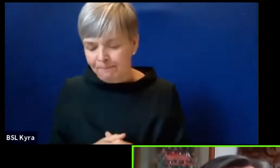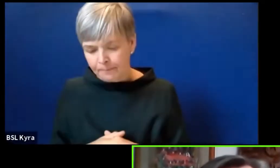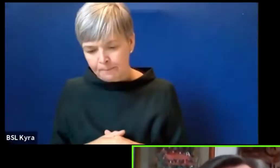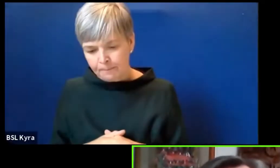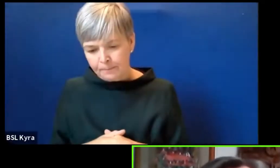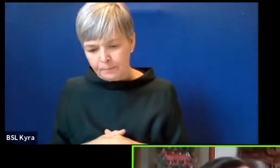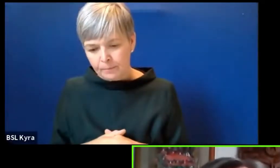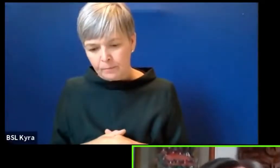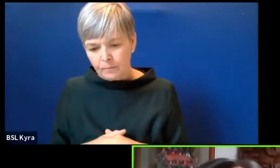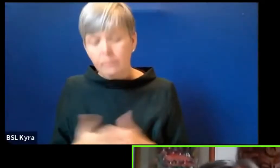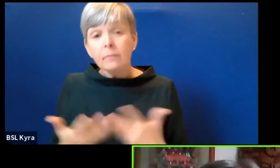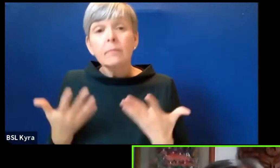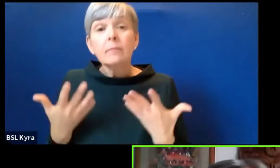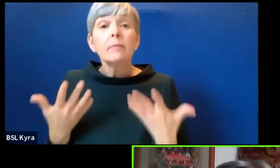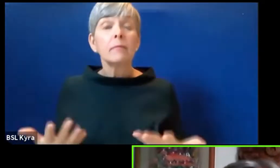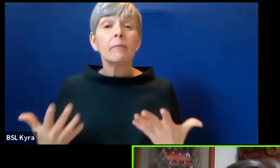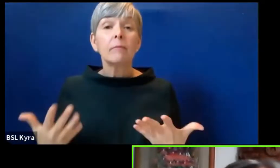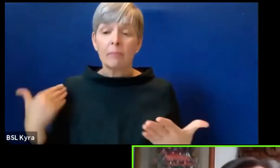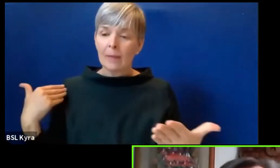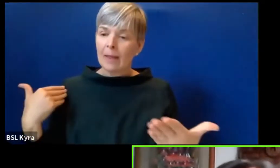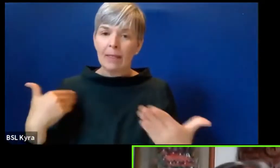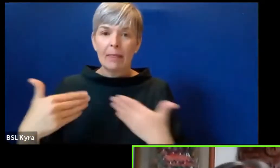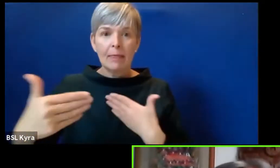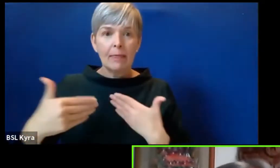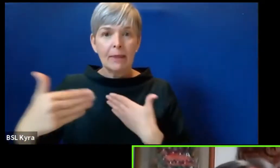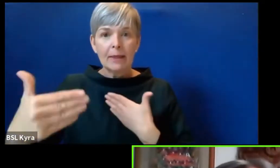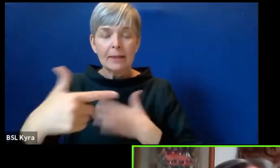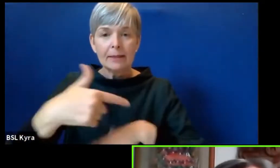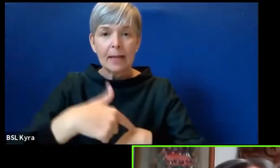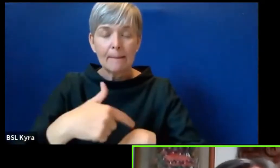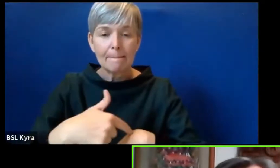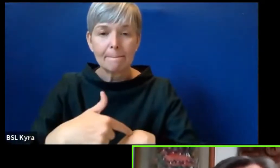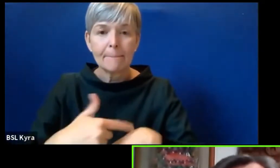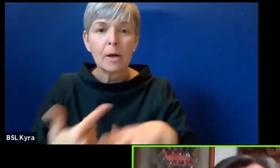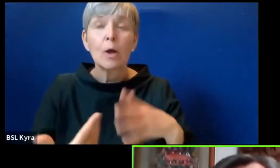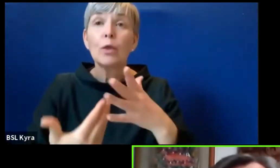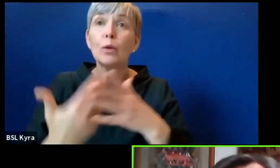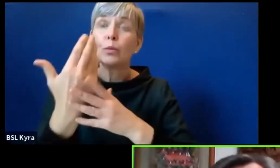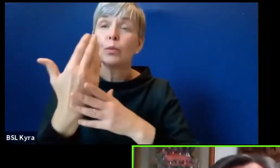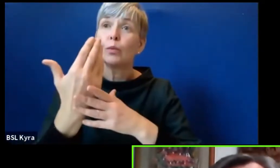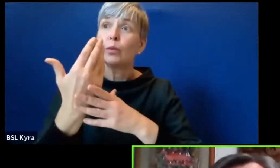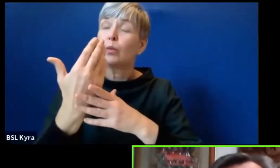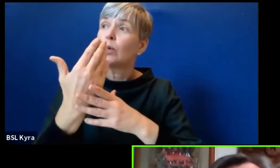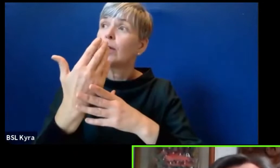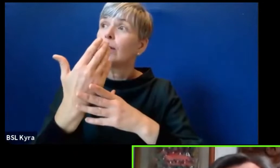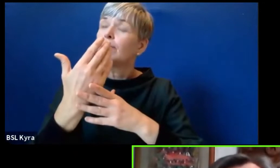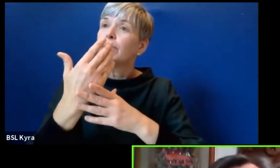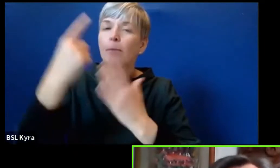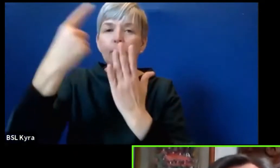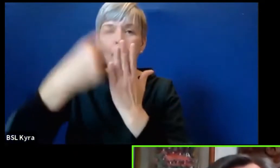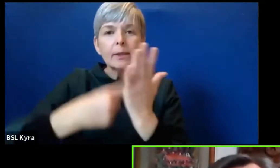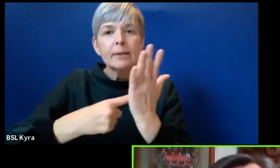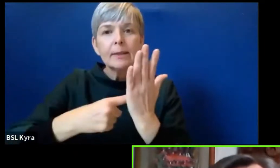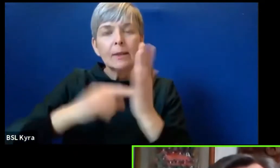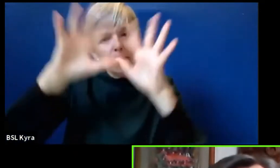profundizando la crisis ambiental y política en Latinoamérica y particularmente en Chile, desde